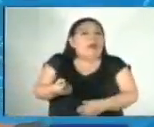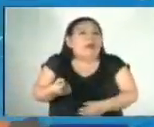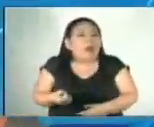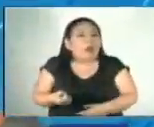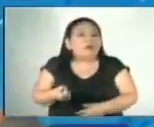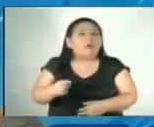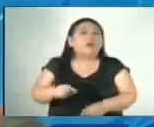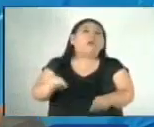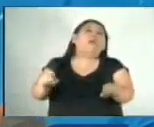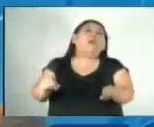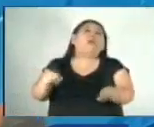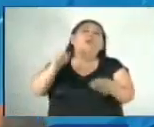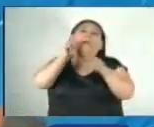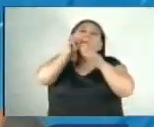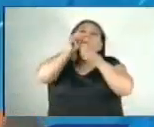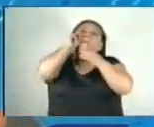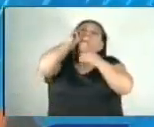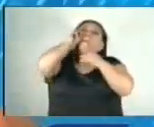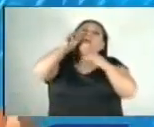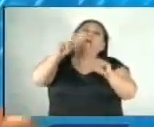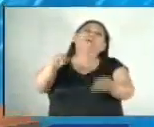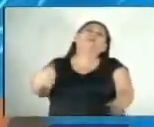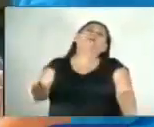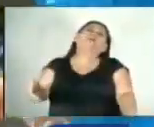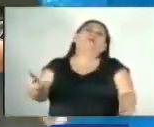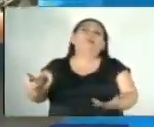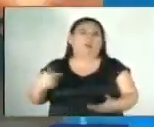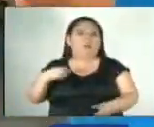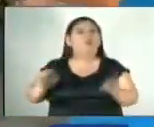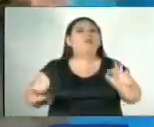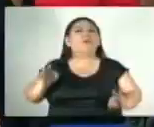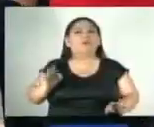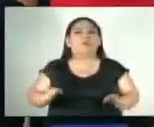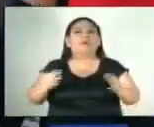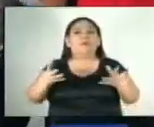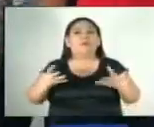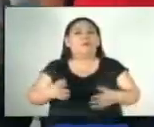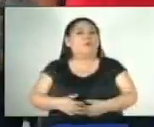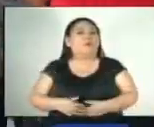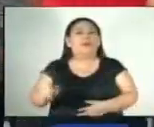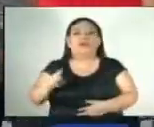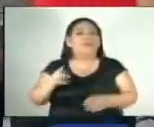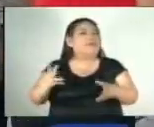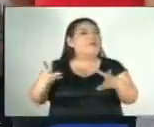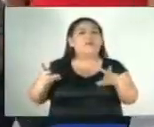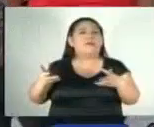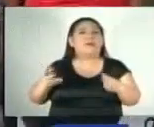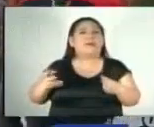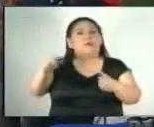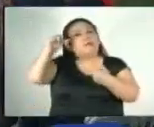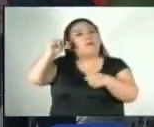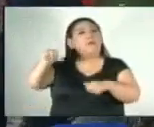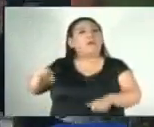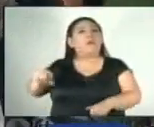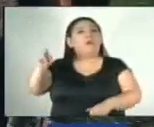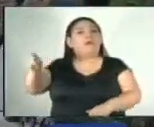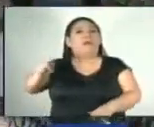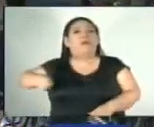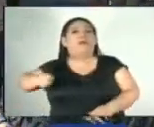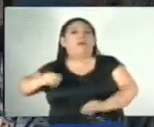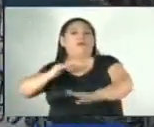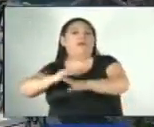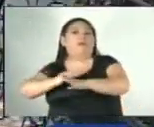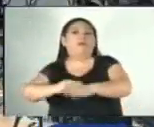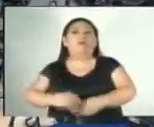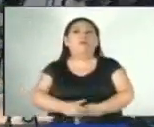en coma, le iban a entubar. Y lo que no queremos es se haga justicia. Nosotros no queremos negociar como nos dijo el abogado defensor ahí de